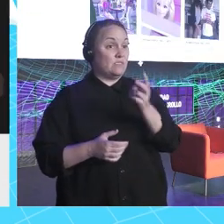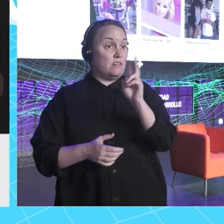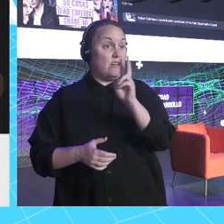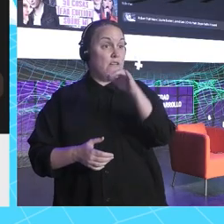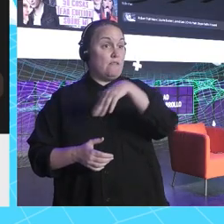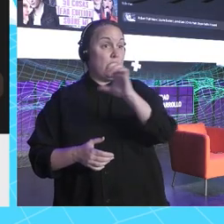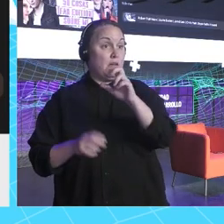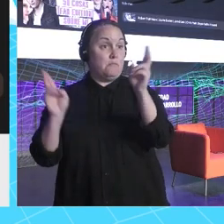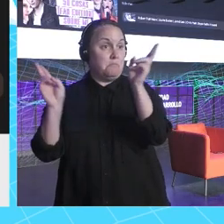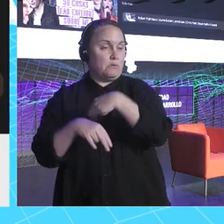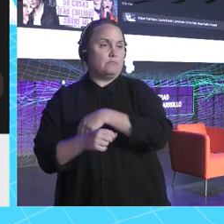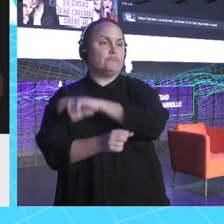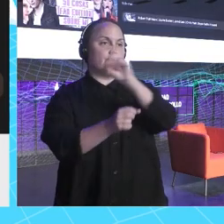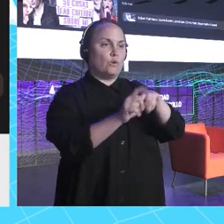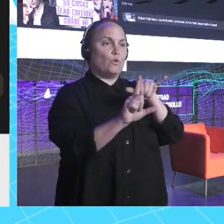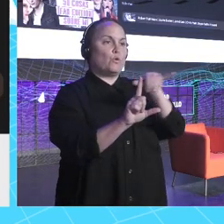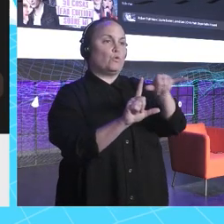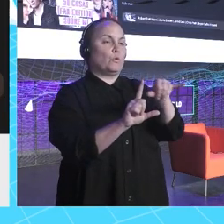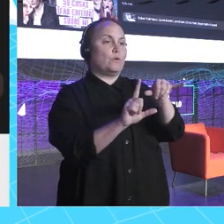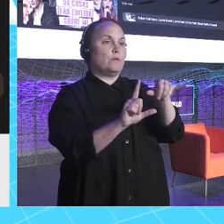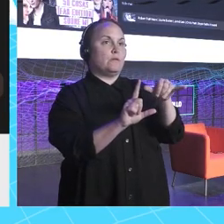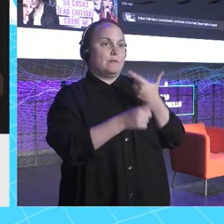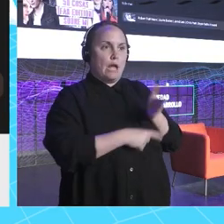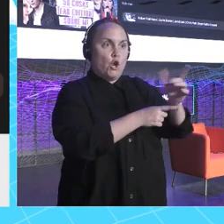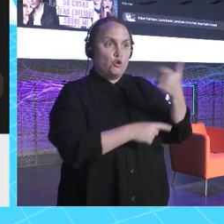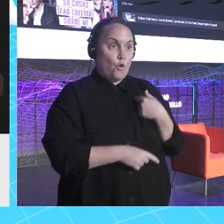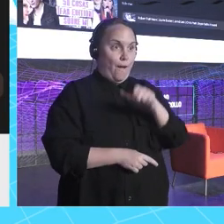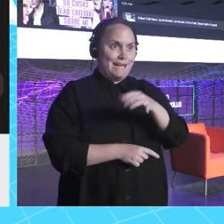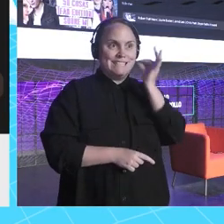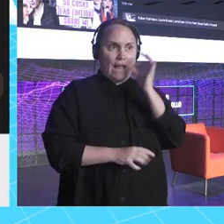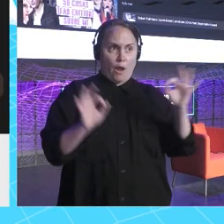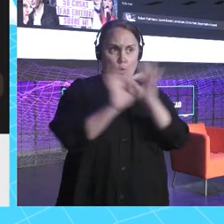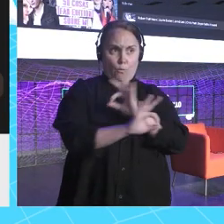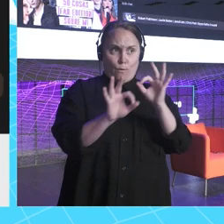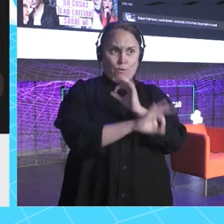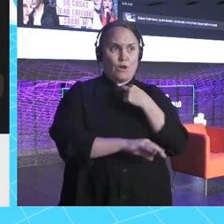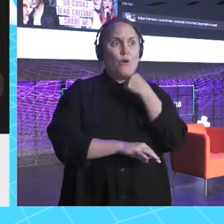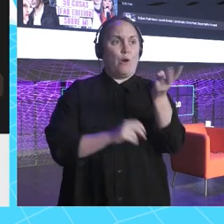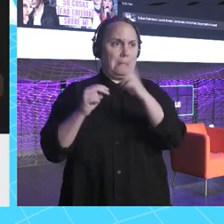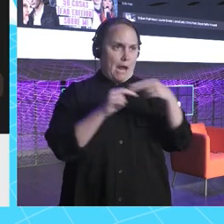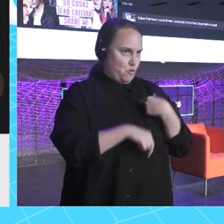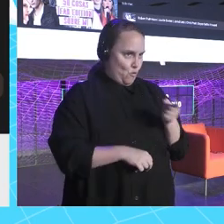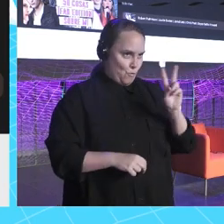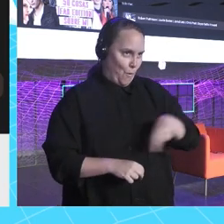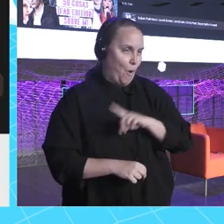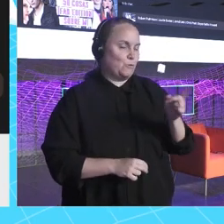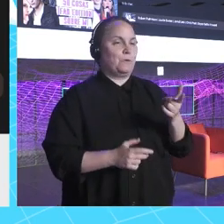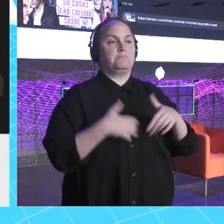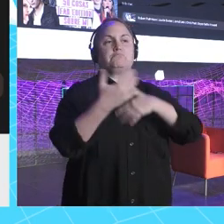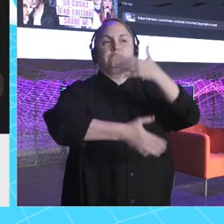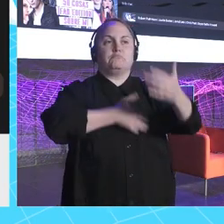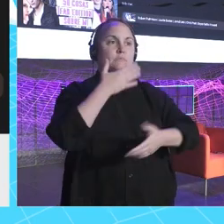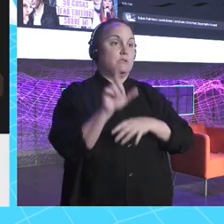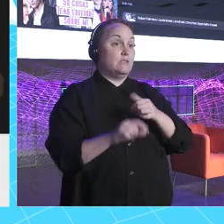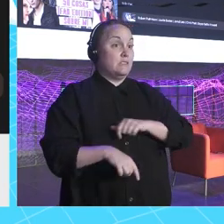esto. Hice el primer vídeo que era Yo no soy desahogada y todo esto. Cogí toda la, pues toda la gente que había ahí y me la llevé a YouTube. Era un